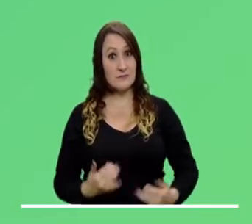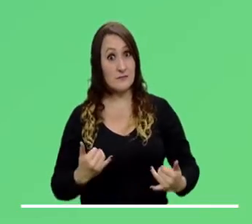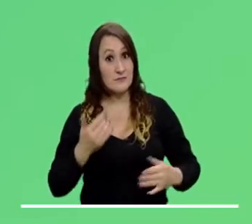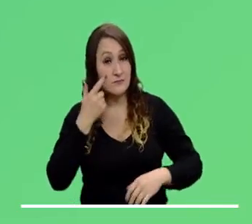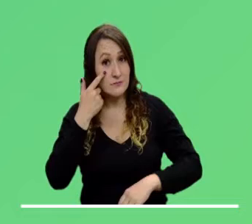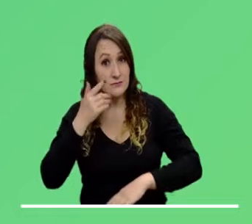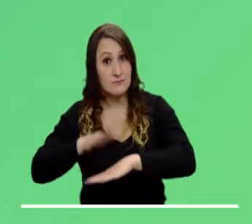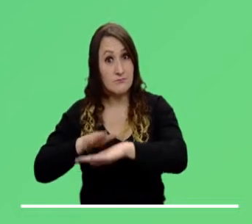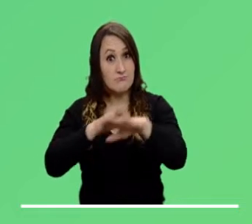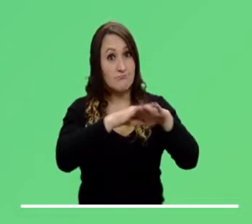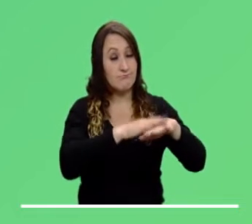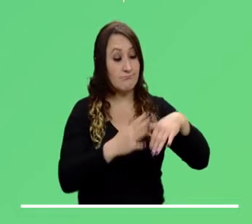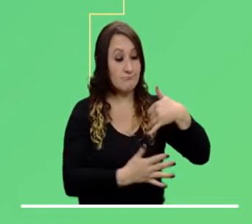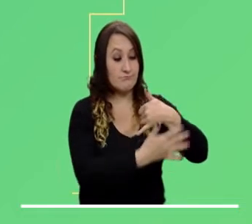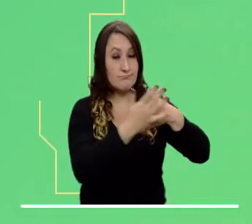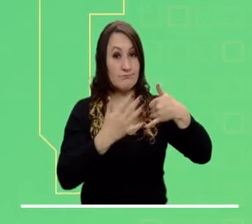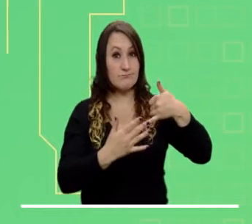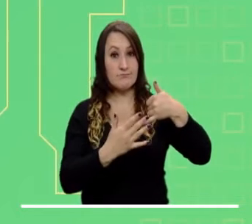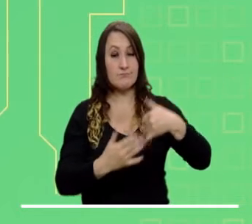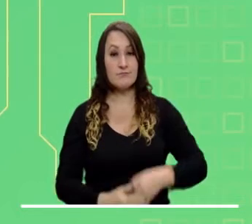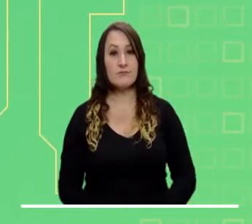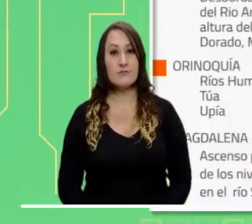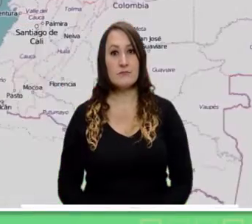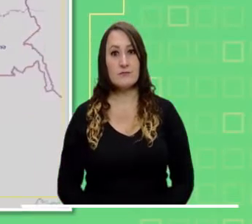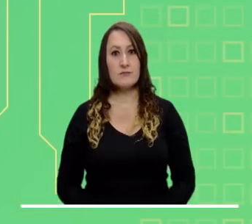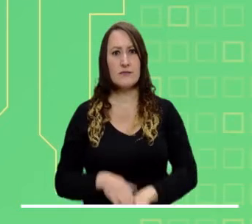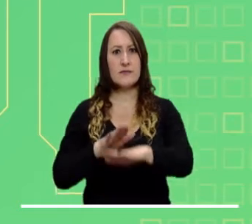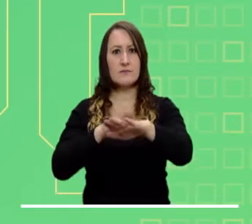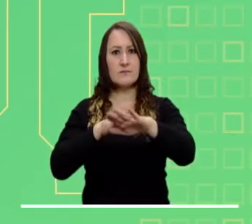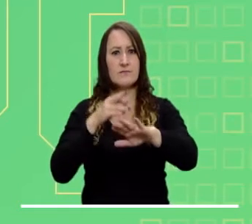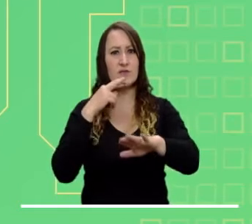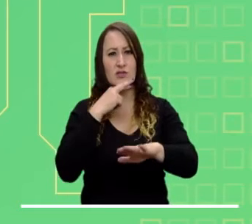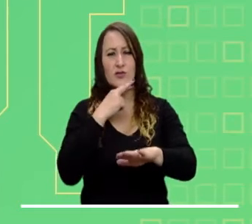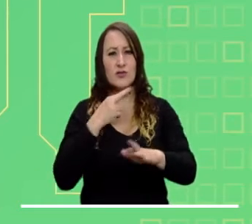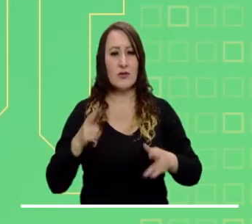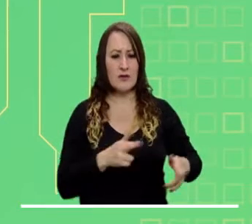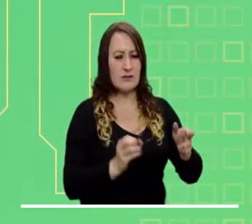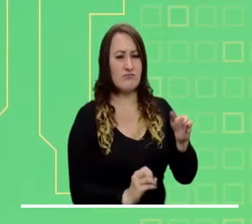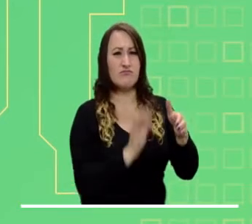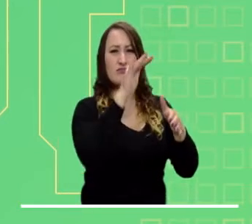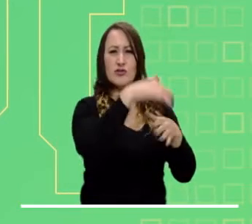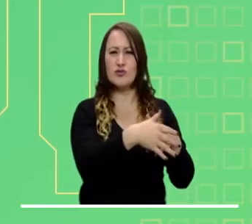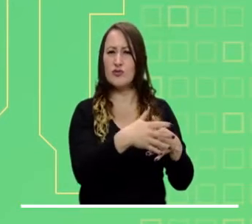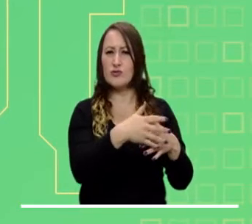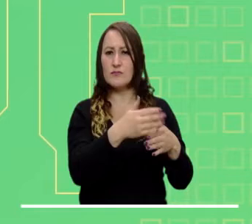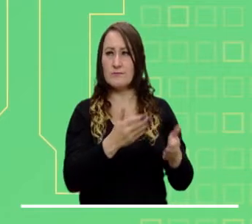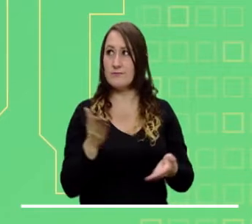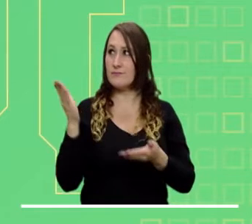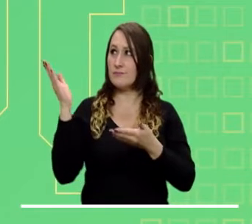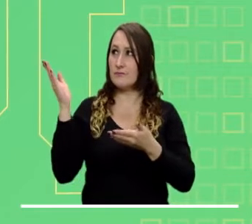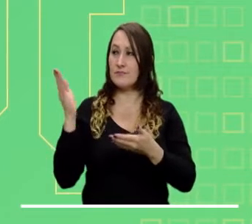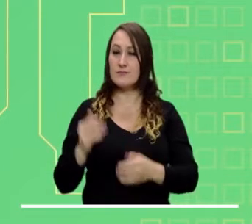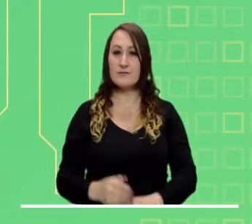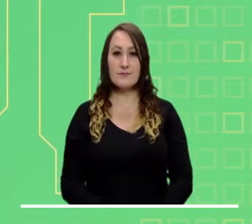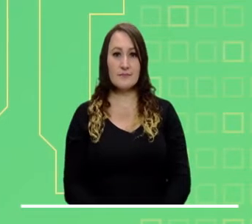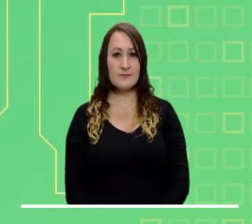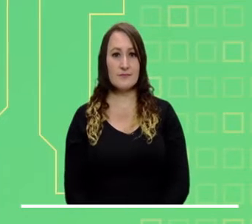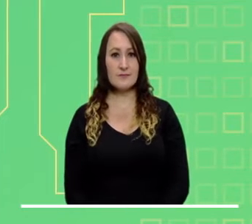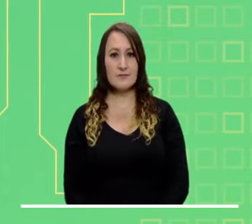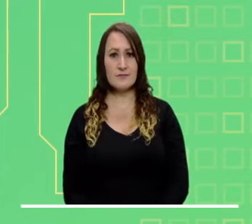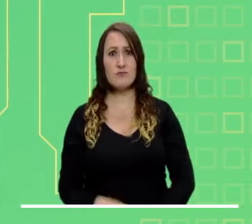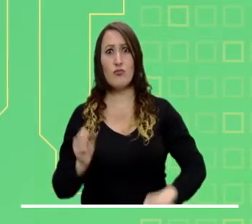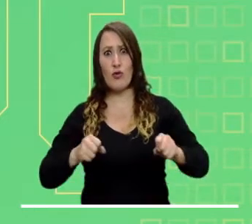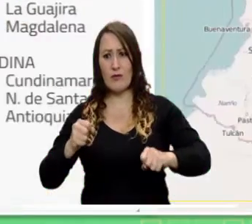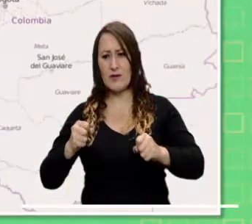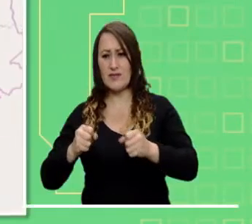Ahora, mucha atención a las alertas a nivel nacional. Alerta roja por desbordamiento del río Ariari a la altura del municipio de